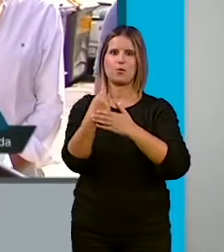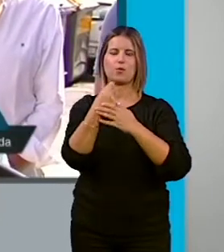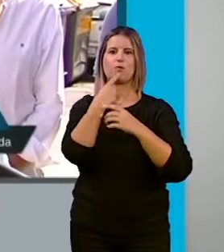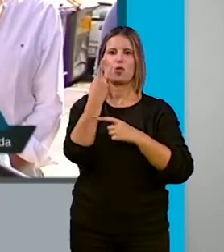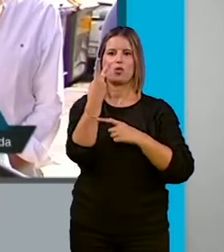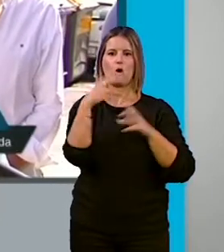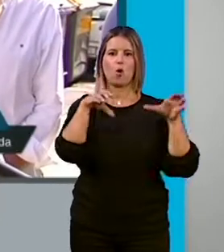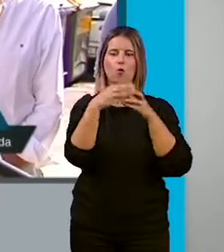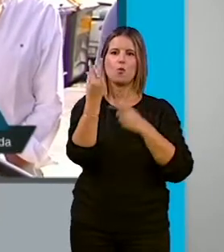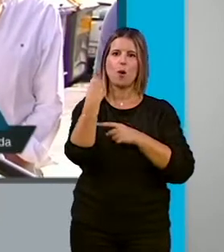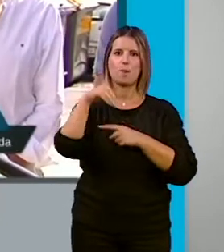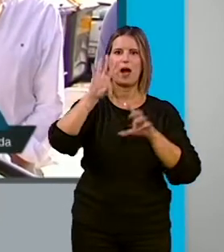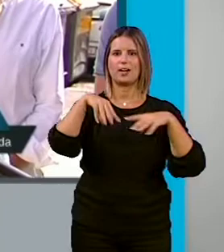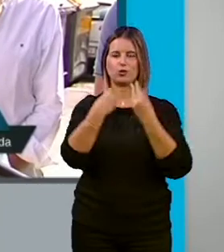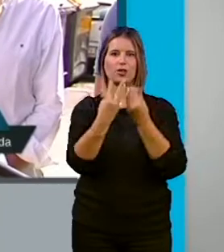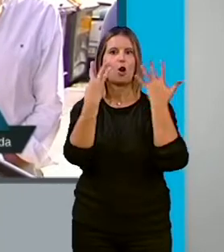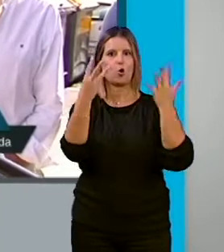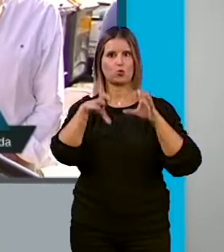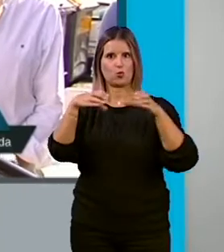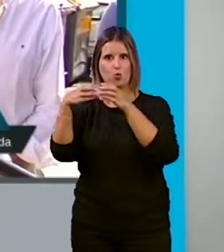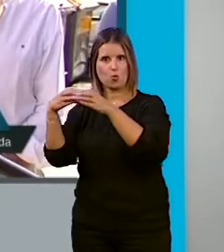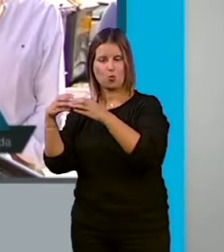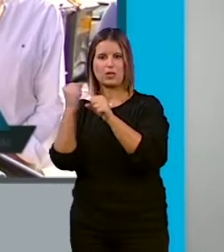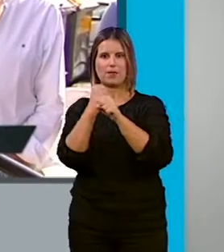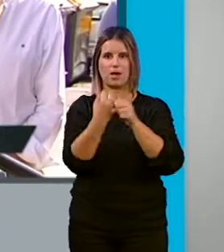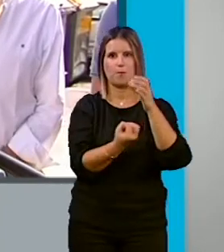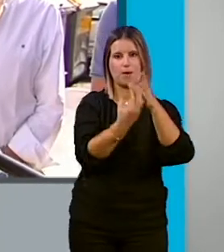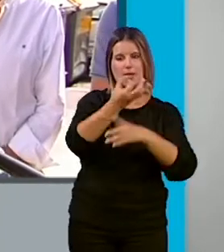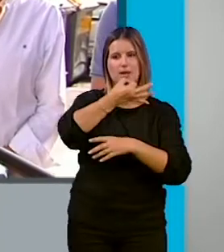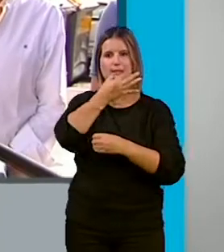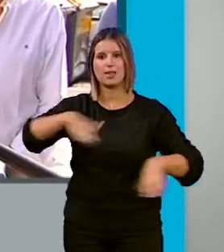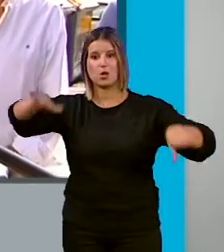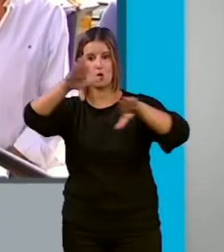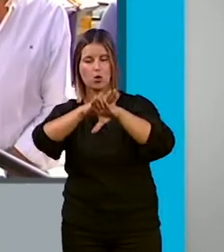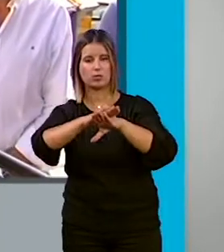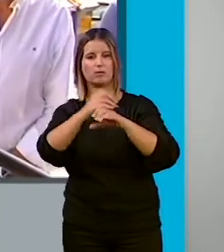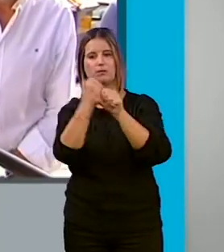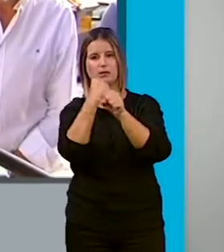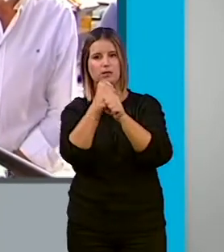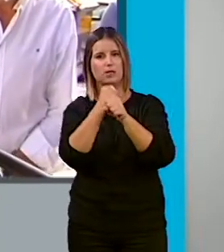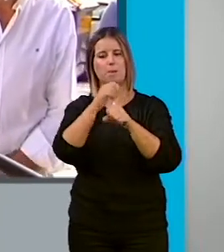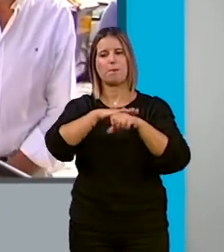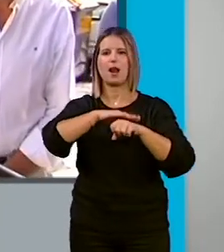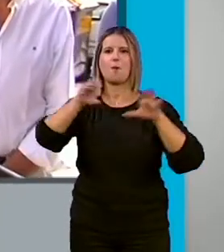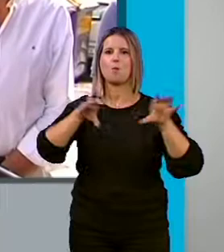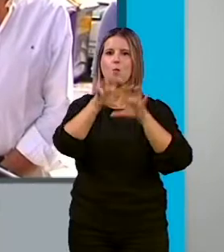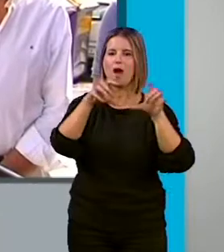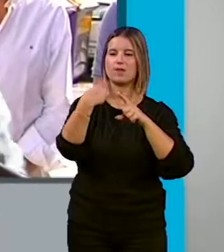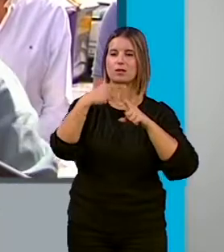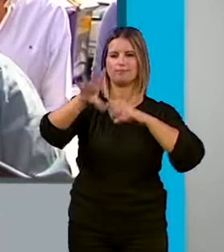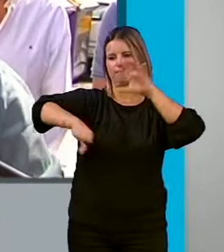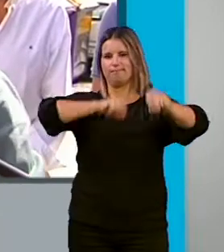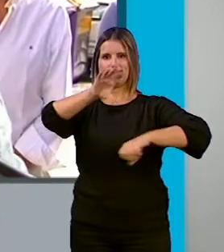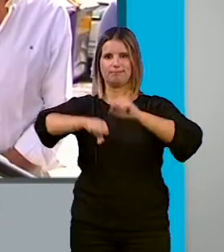dos grupos más, en total serán ocho, irán trabajando mañana tarde y noche para irlos recogiendo. Como dato